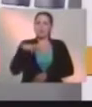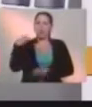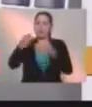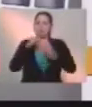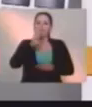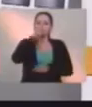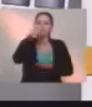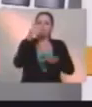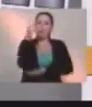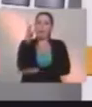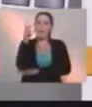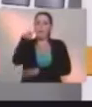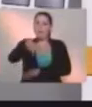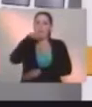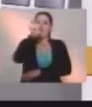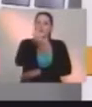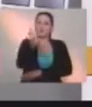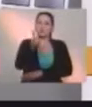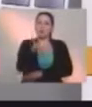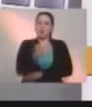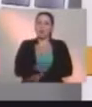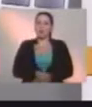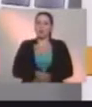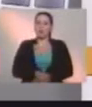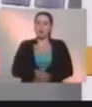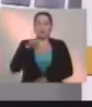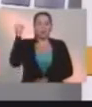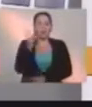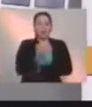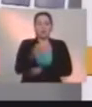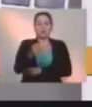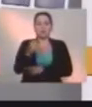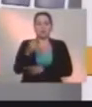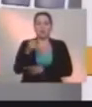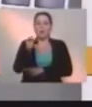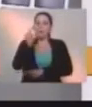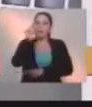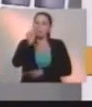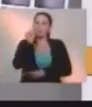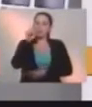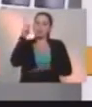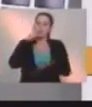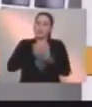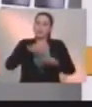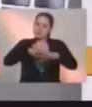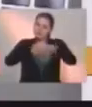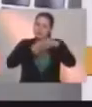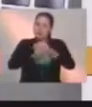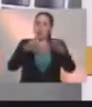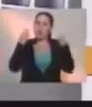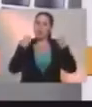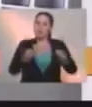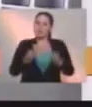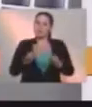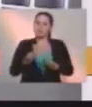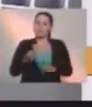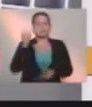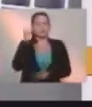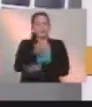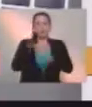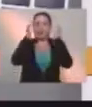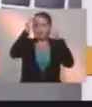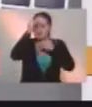lograr que sacrifiquemos unas horas, unos momentos de esparcimiento para dedicárselo a la patria, para dedicárselo al país.